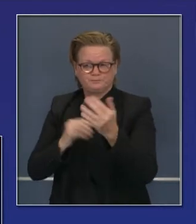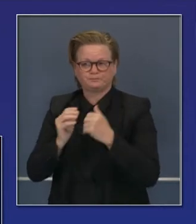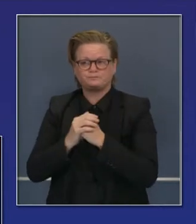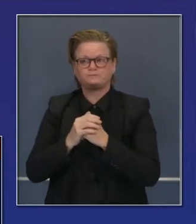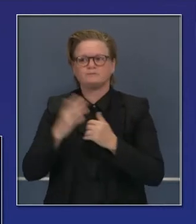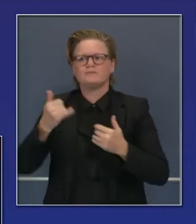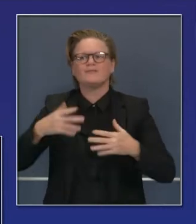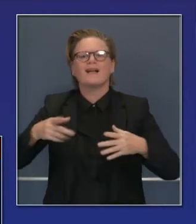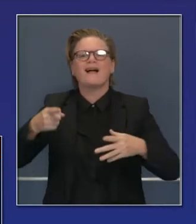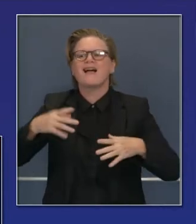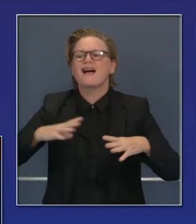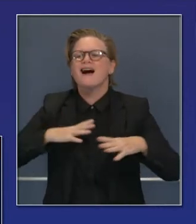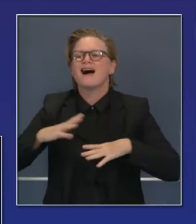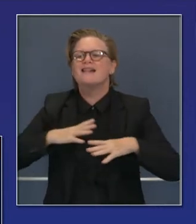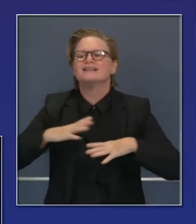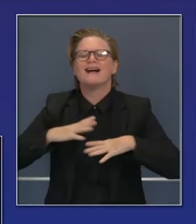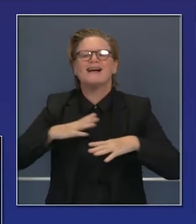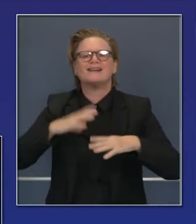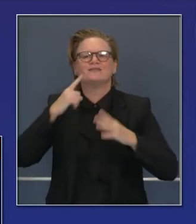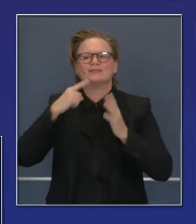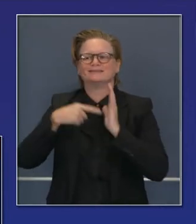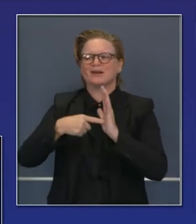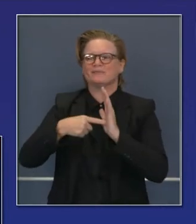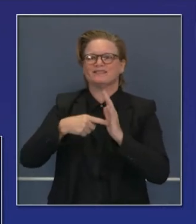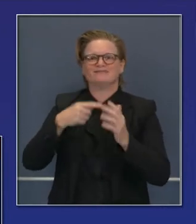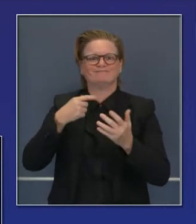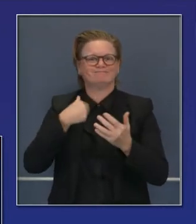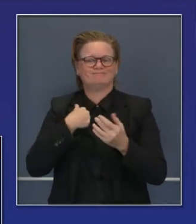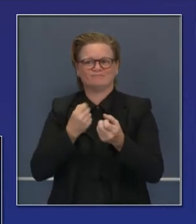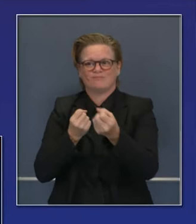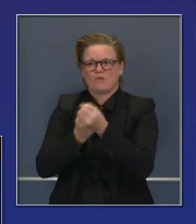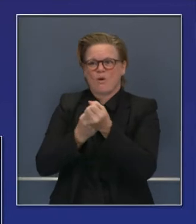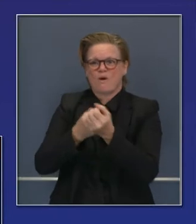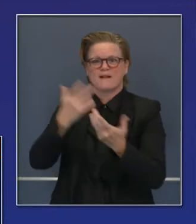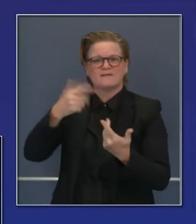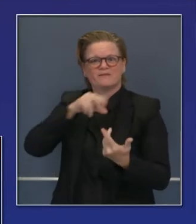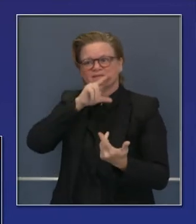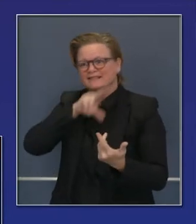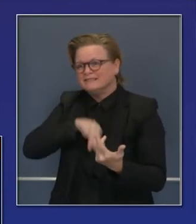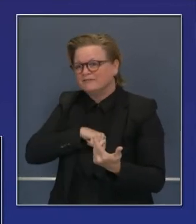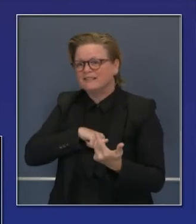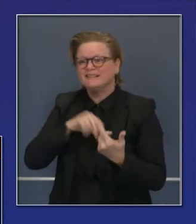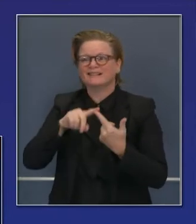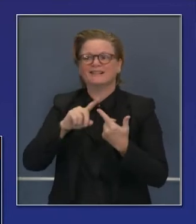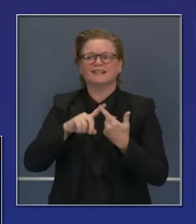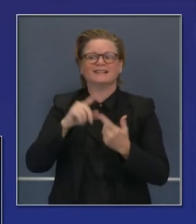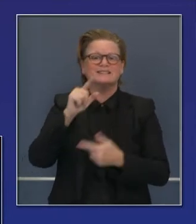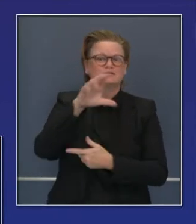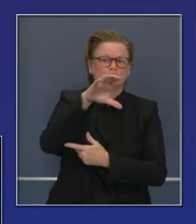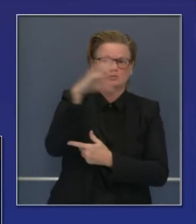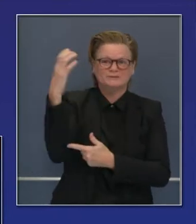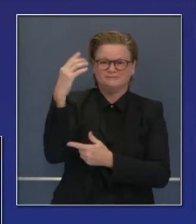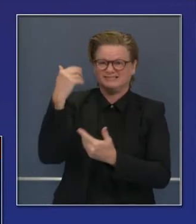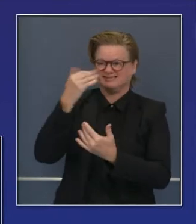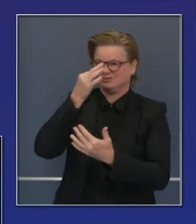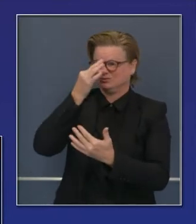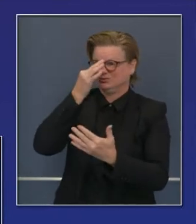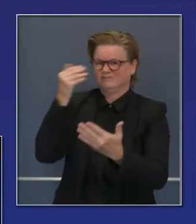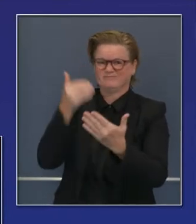nos concentramos en aquellos que tienen necesidades en torno al Día de Acción de Gracias, Hanukkah,